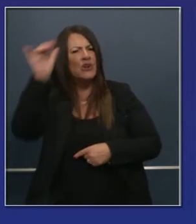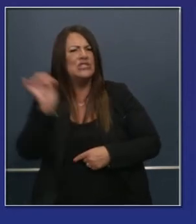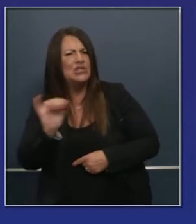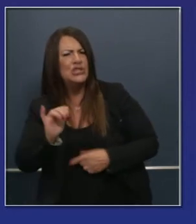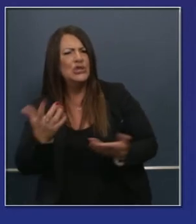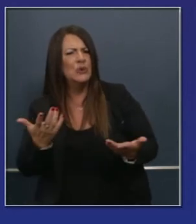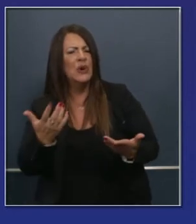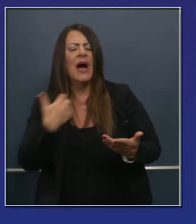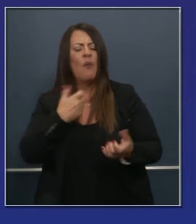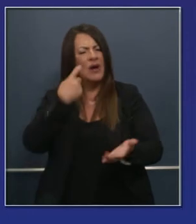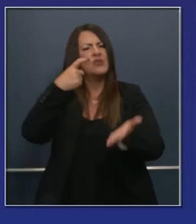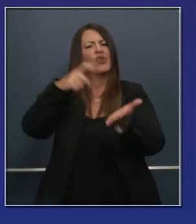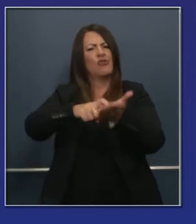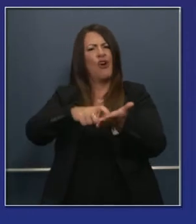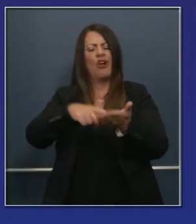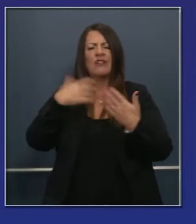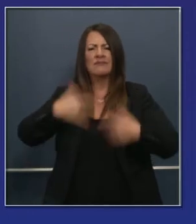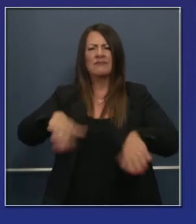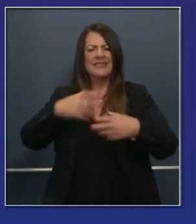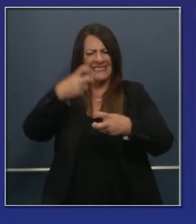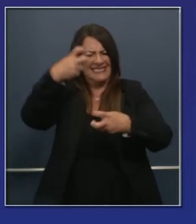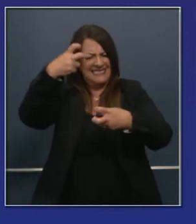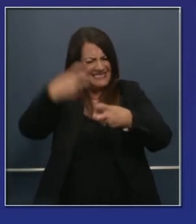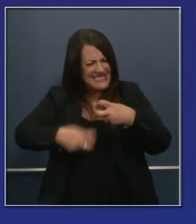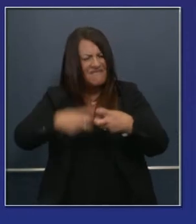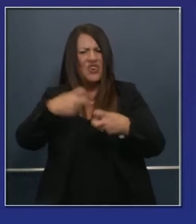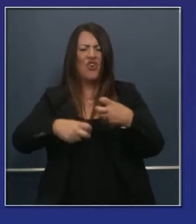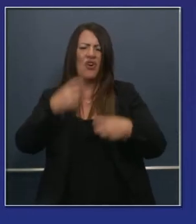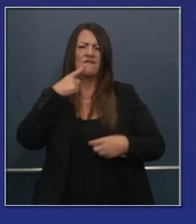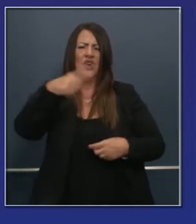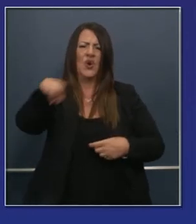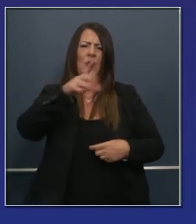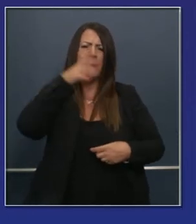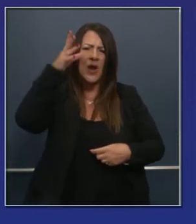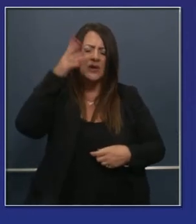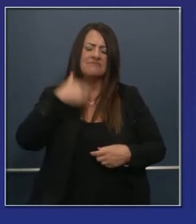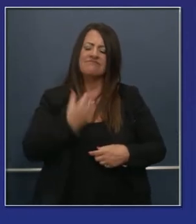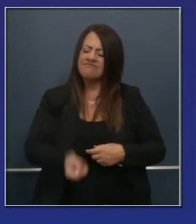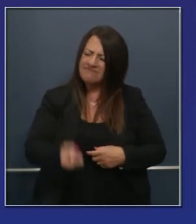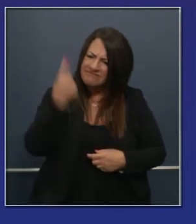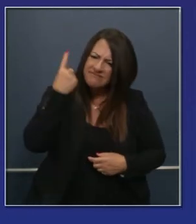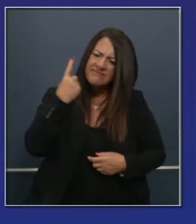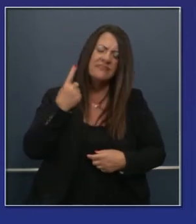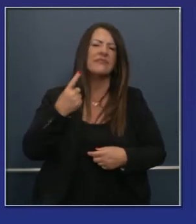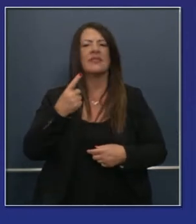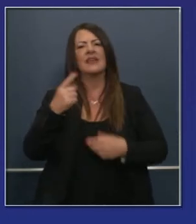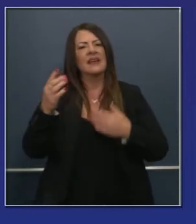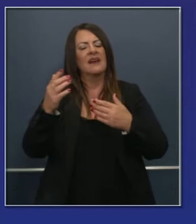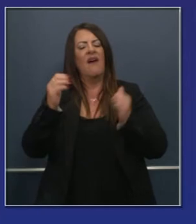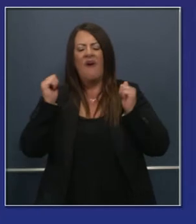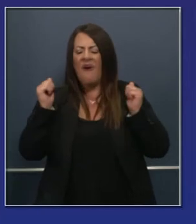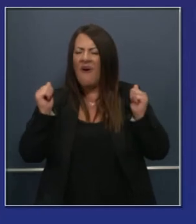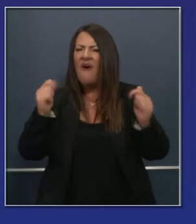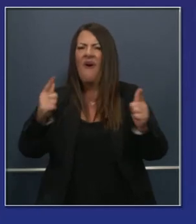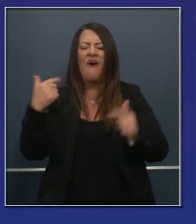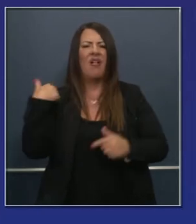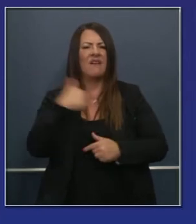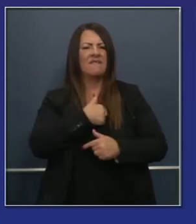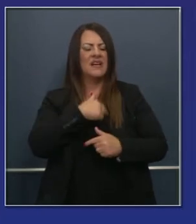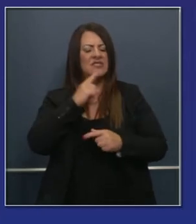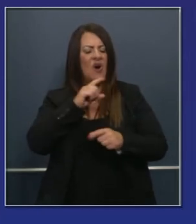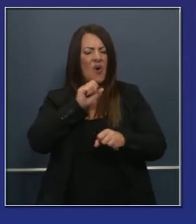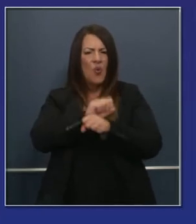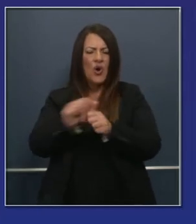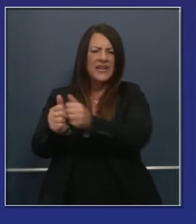también. Quiero reconocer, pues, lo difícil que es esto ahora. Y a pesar de su dificultad, todos